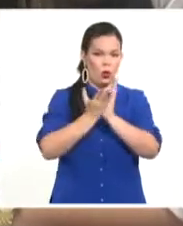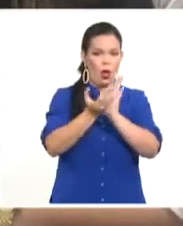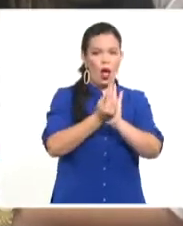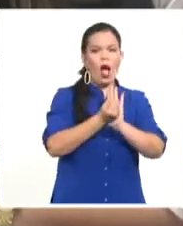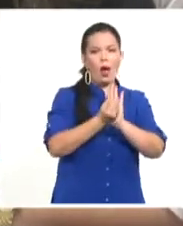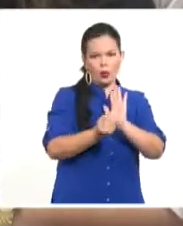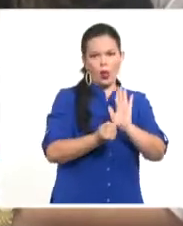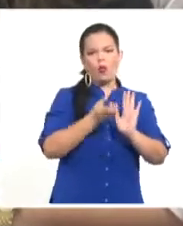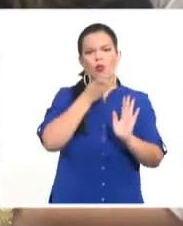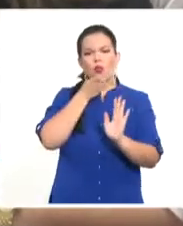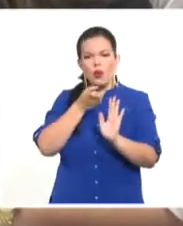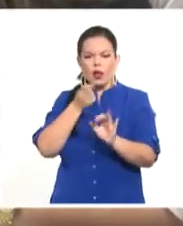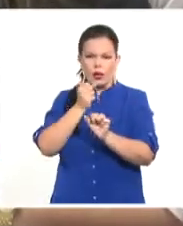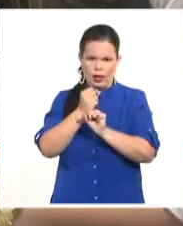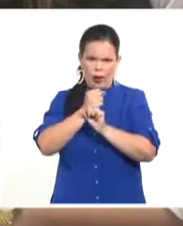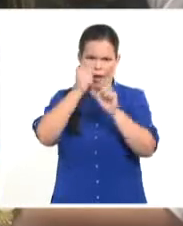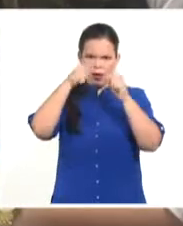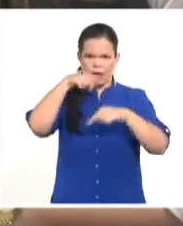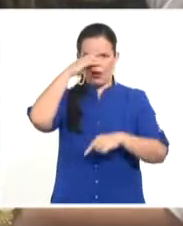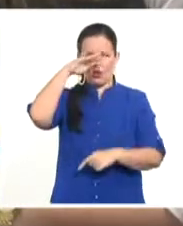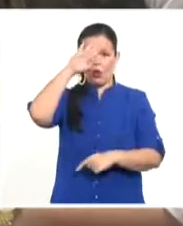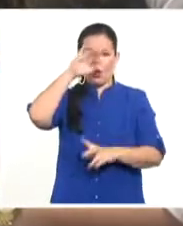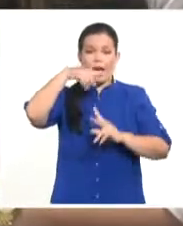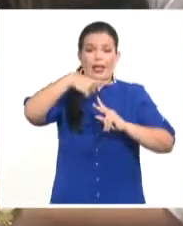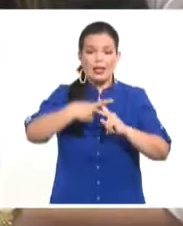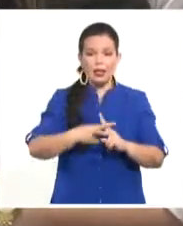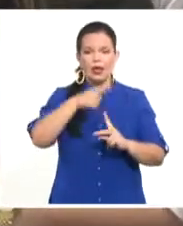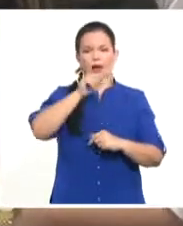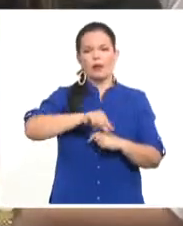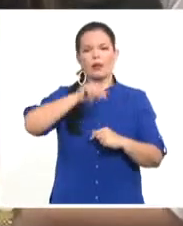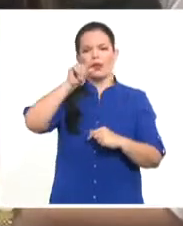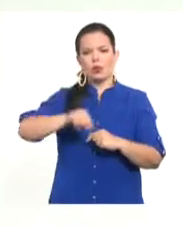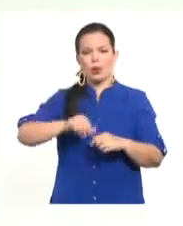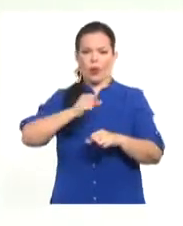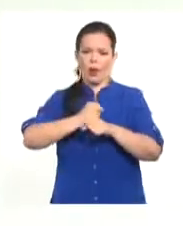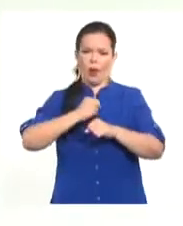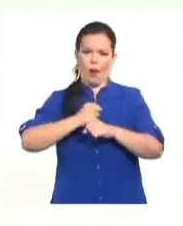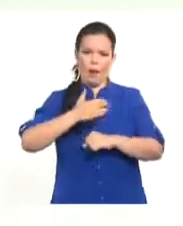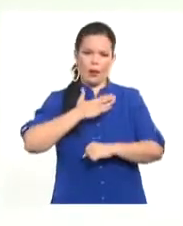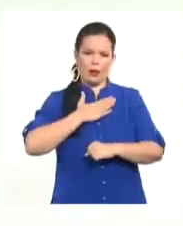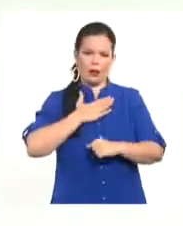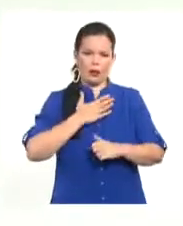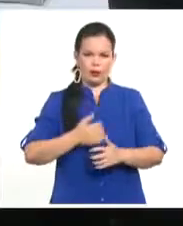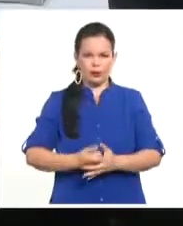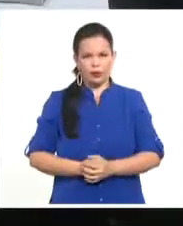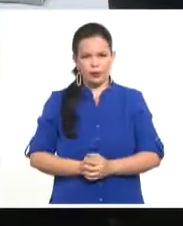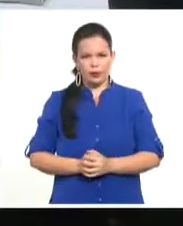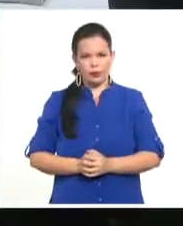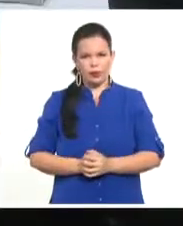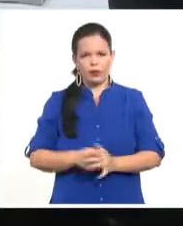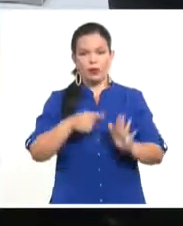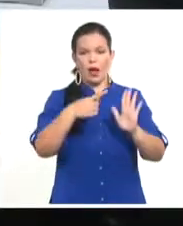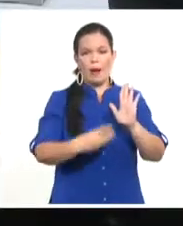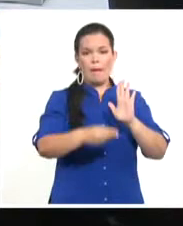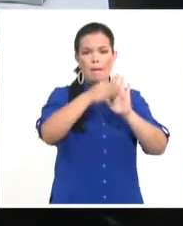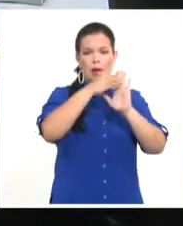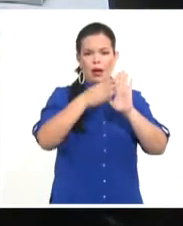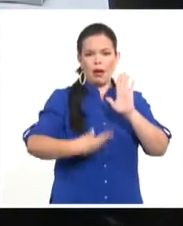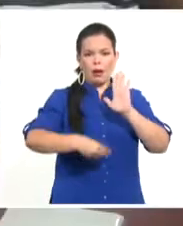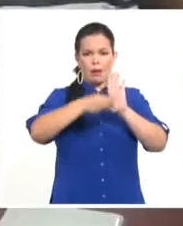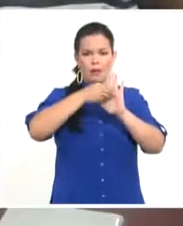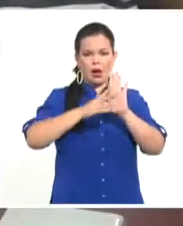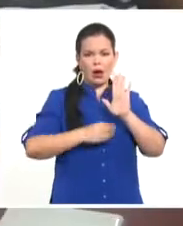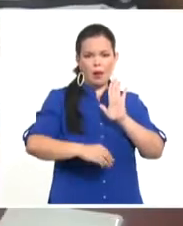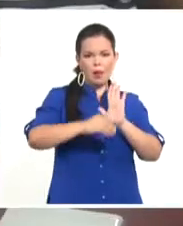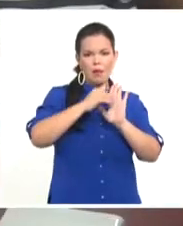Cuba y personas naturales debidamente autorizadas a ejercer actividad comercial. Gracias a la incorporación de estas nuevas opciones en el